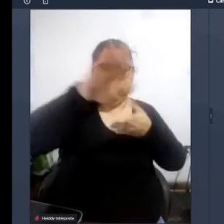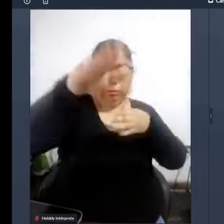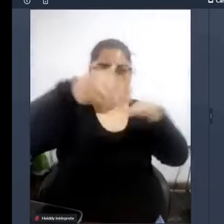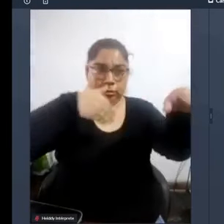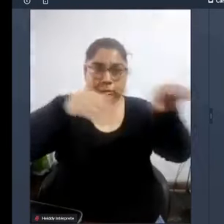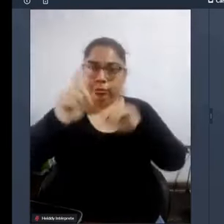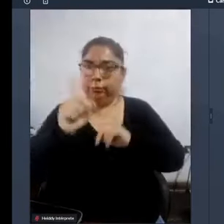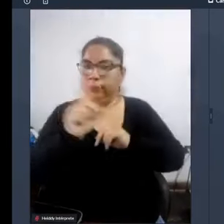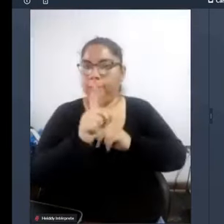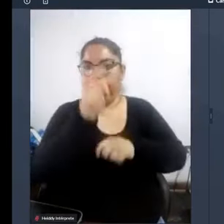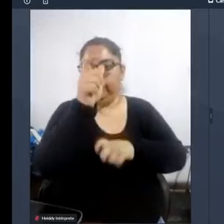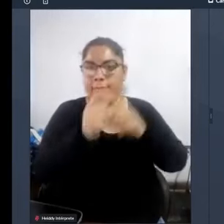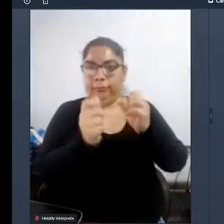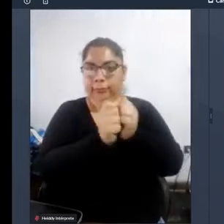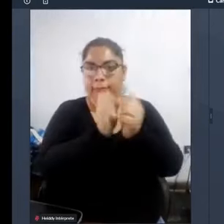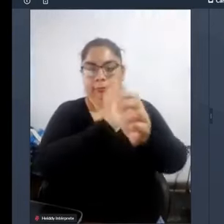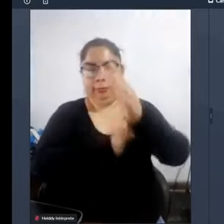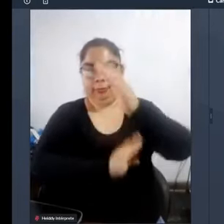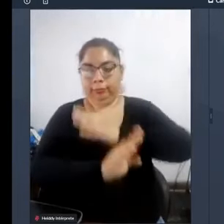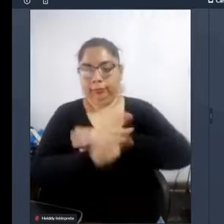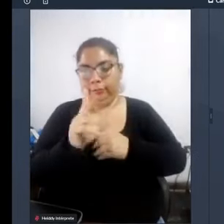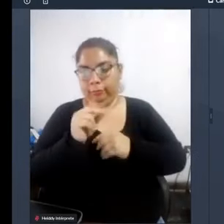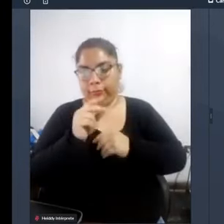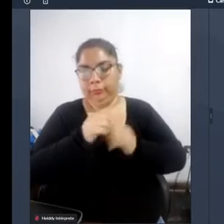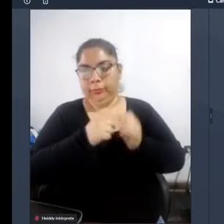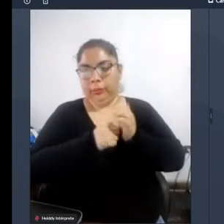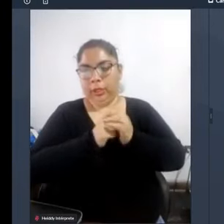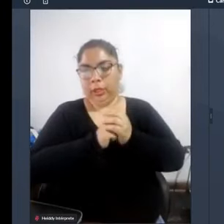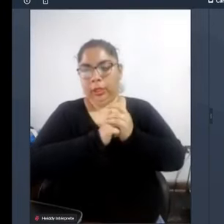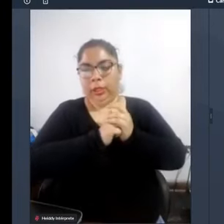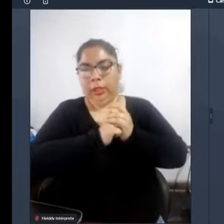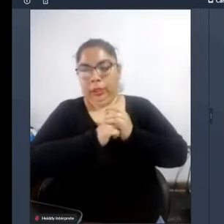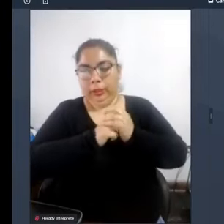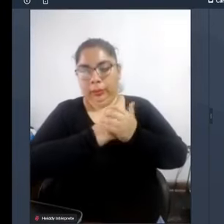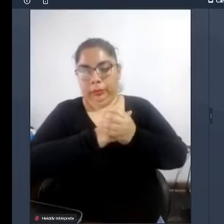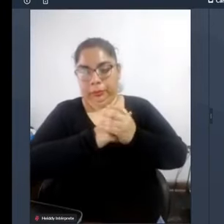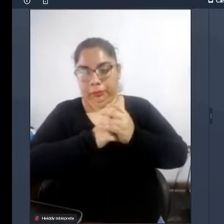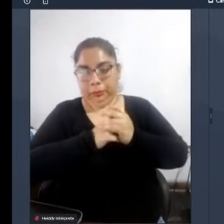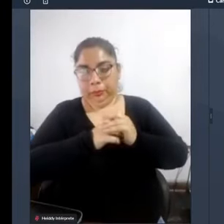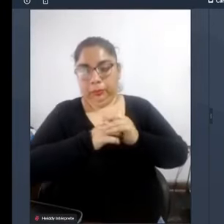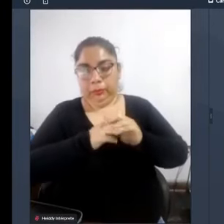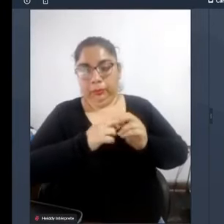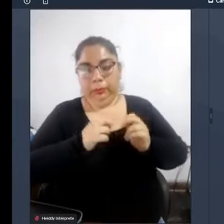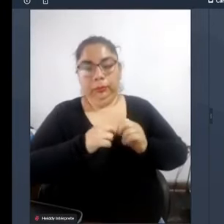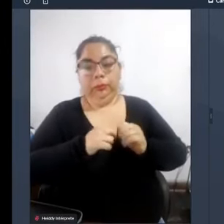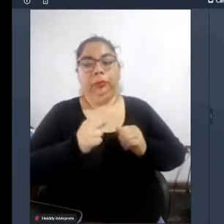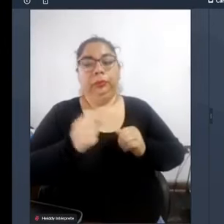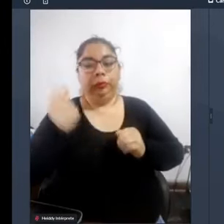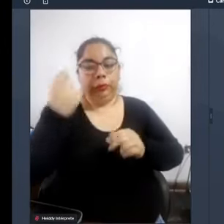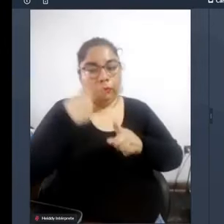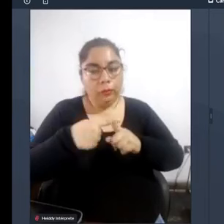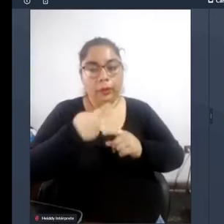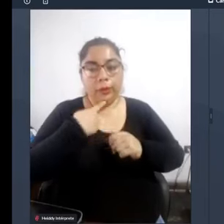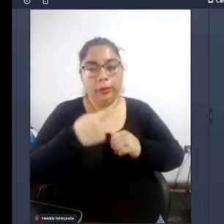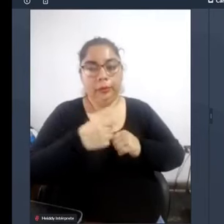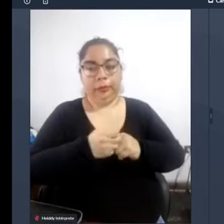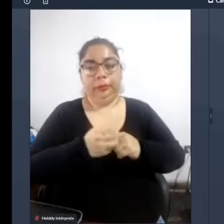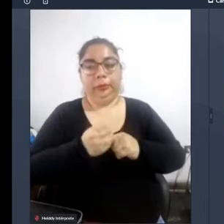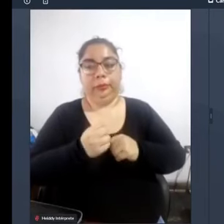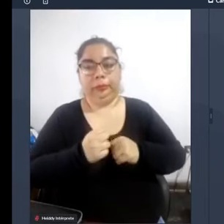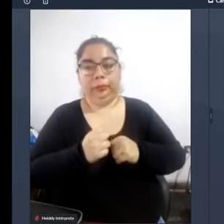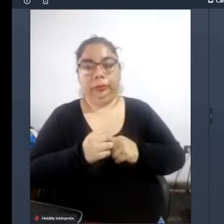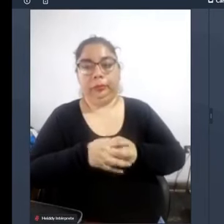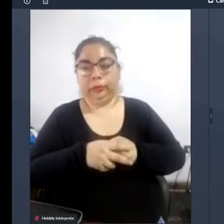de las personas con discapacidad y un dato más si hablamos de si queremos cuantificar estas